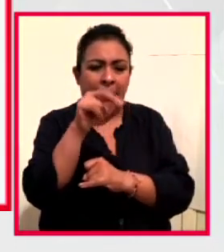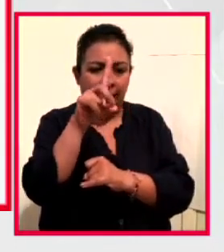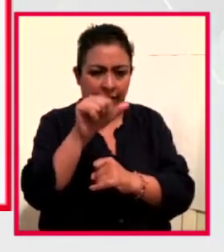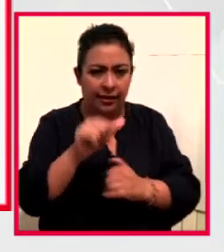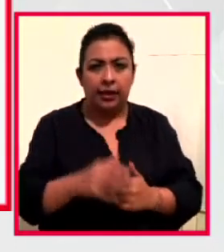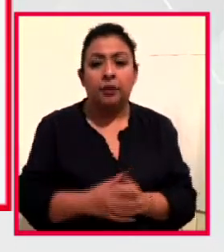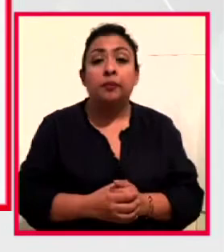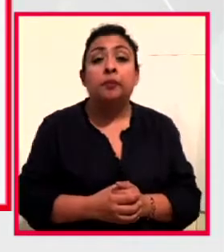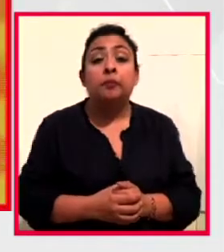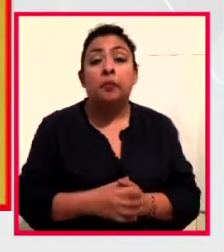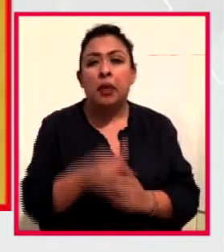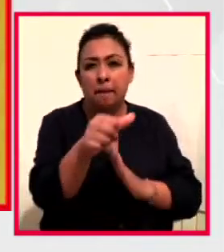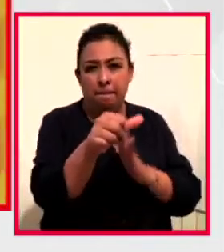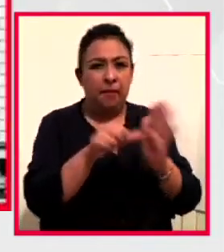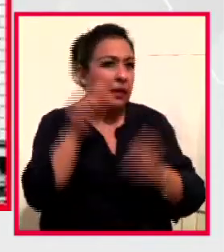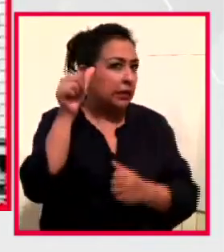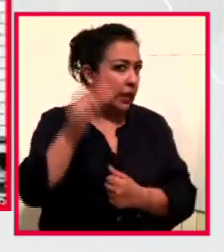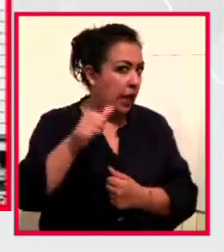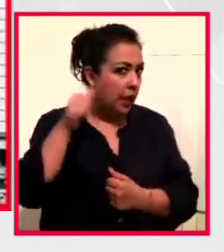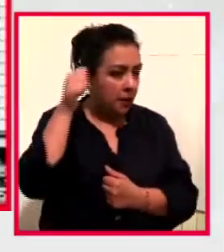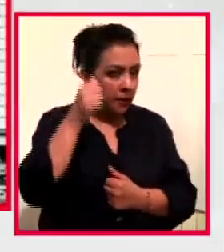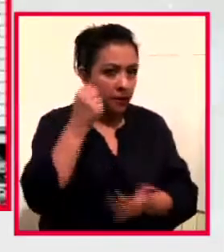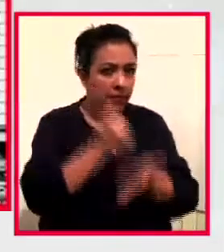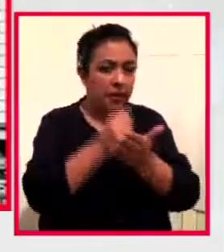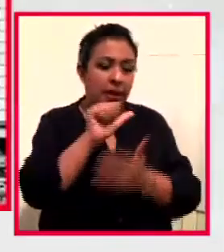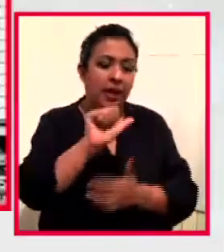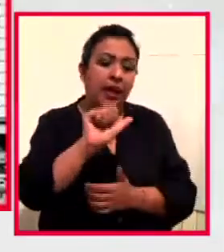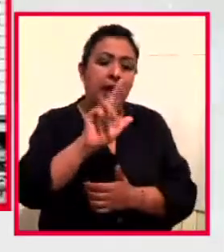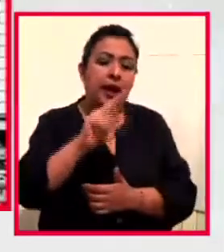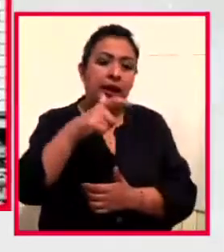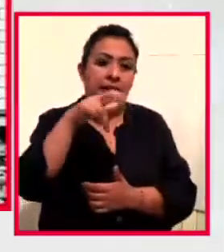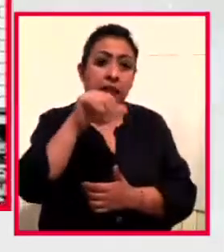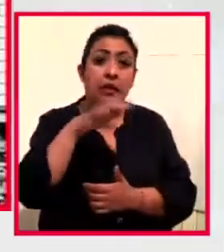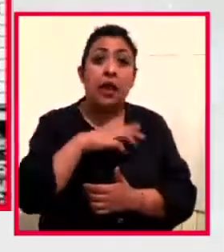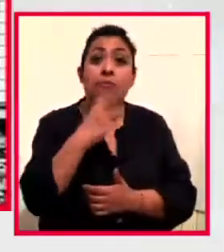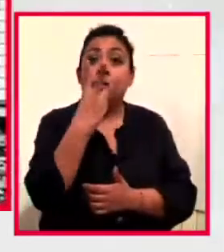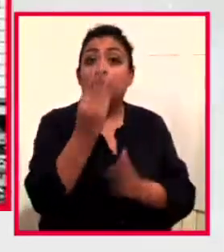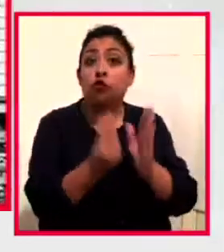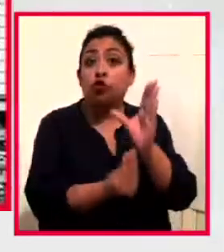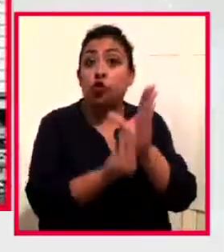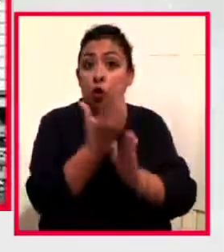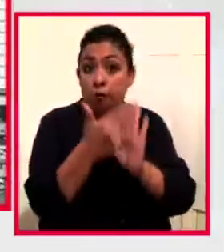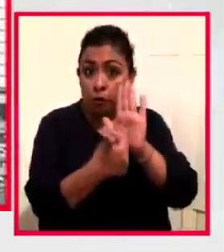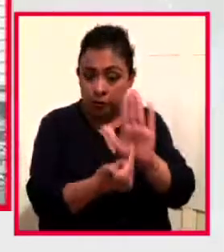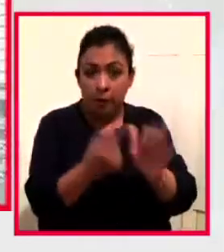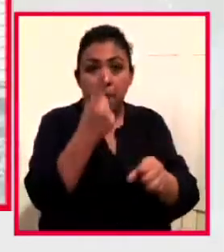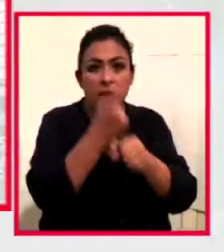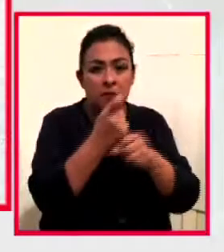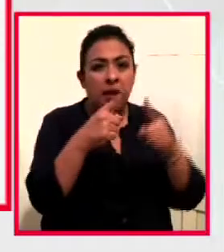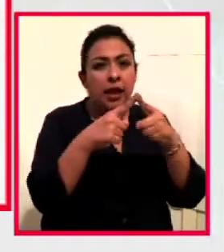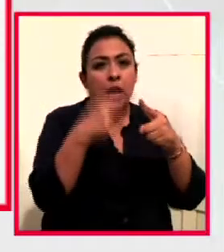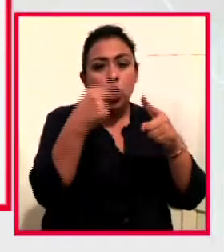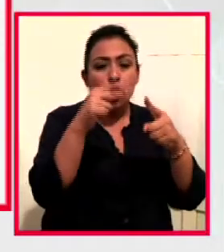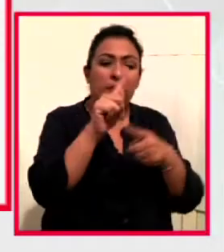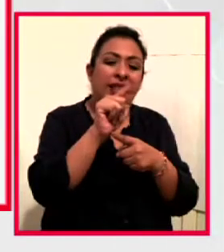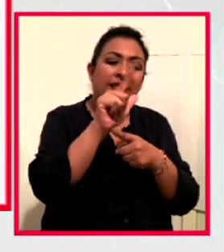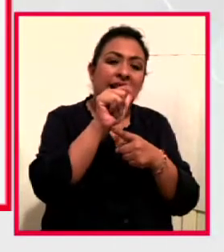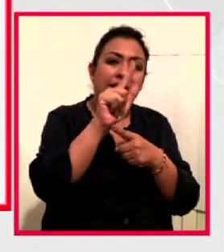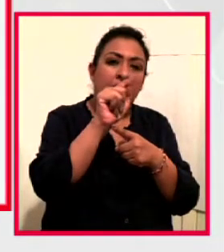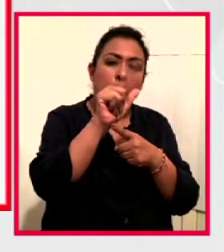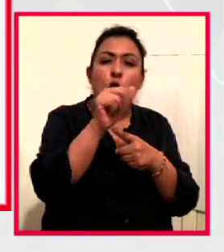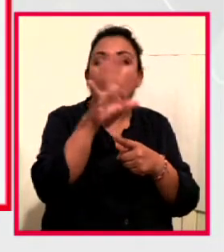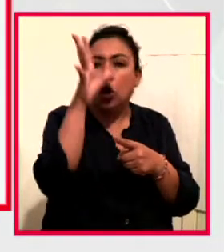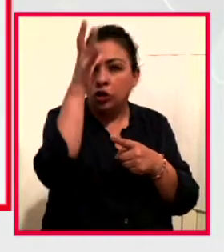Para el mes de abril, la editorial Arquine ofrece tres novedades. La primera se llama Tlatelolco, un concepto de ciudad,